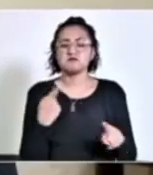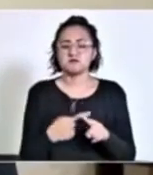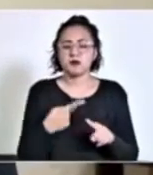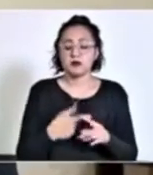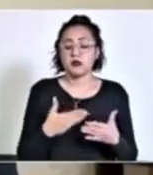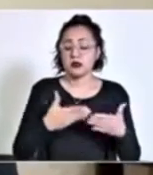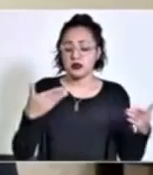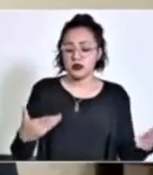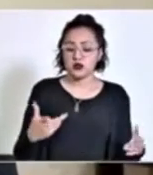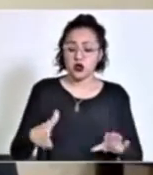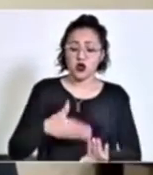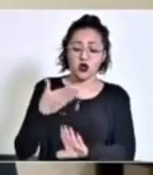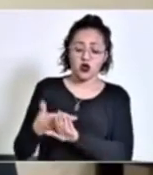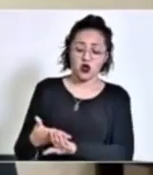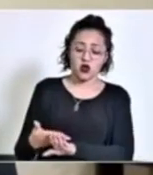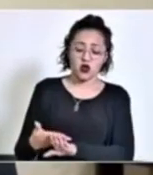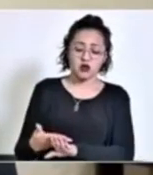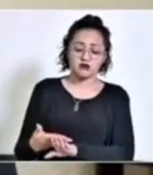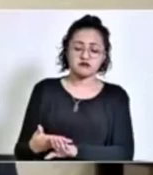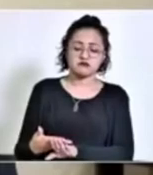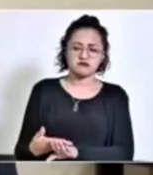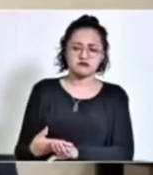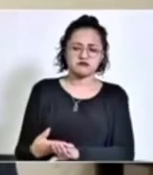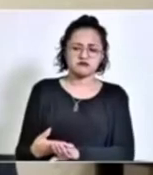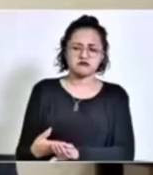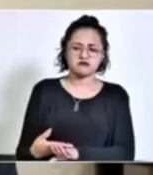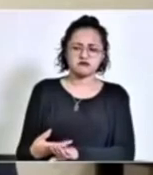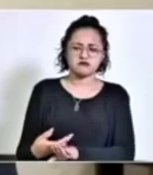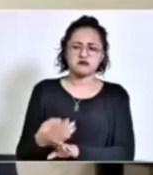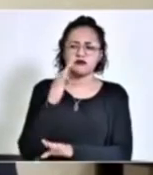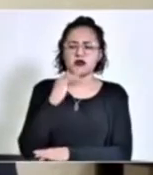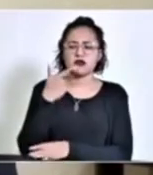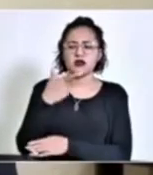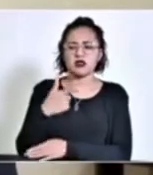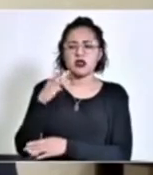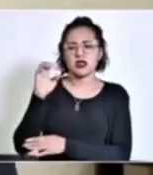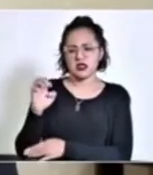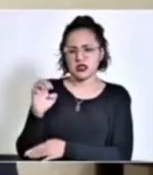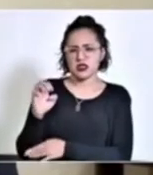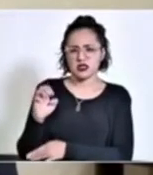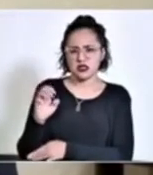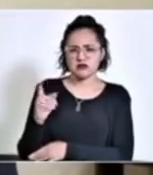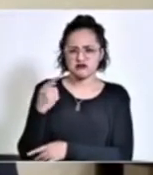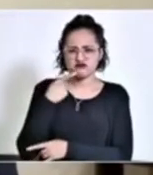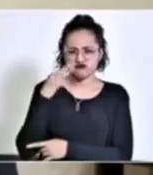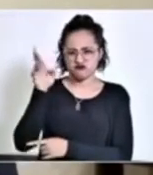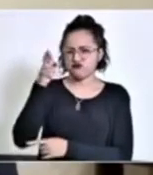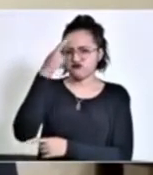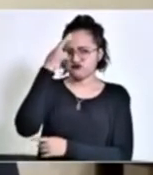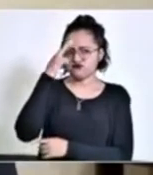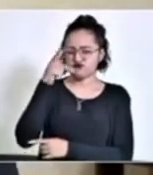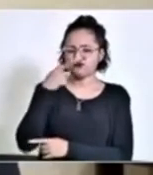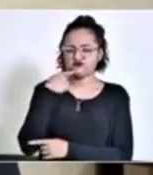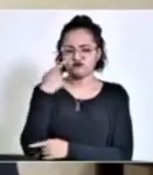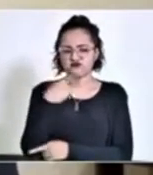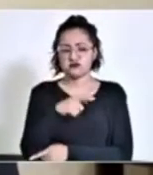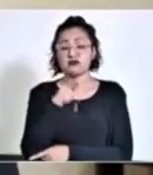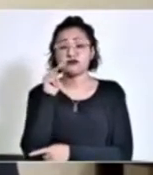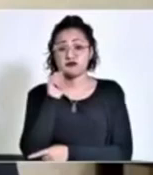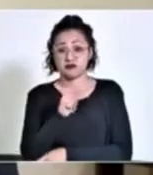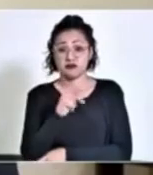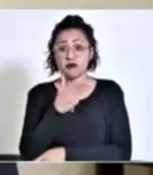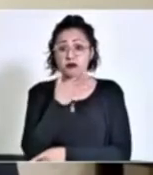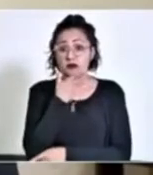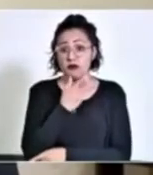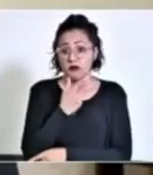en contra de él en la Fiscalía General del Estado, él es el que tiene